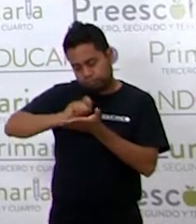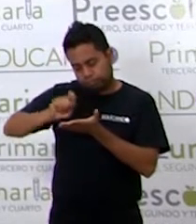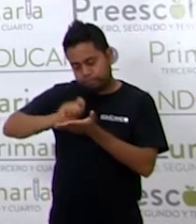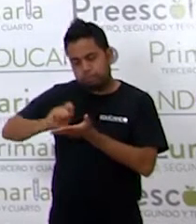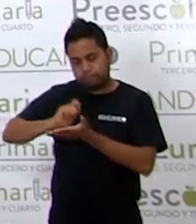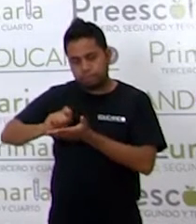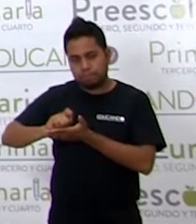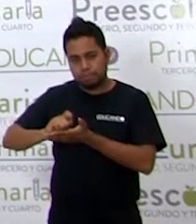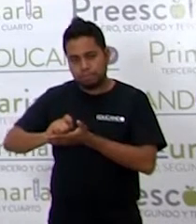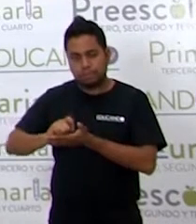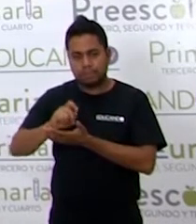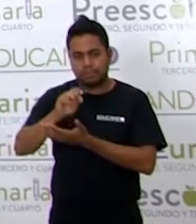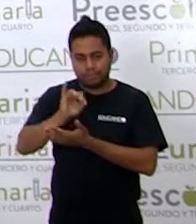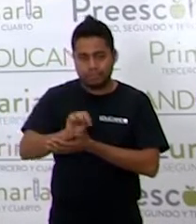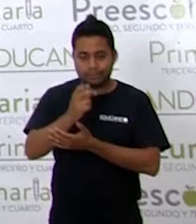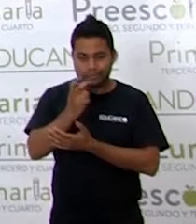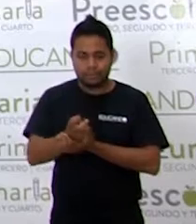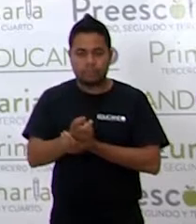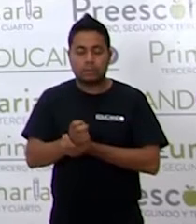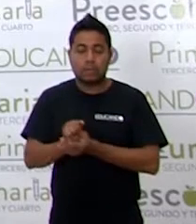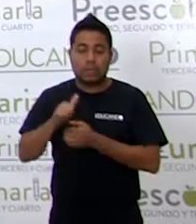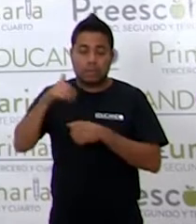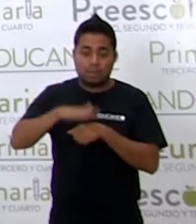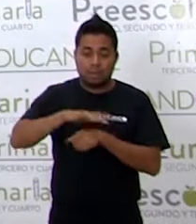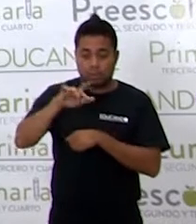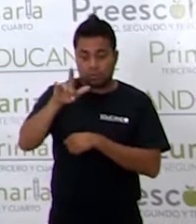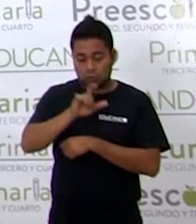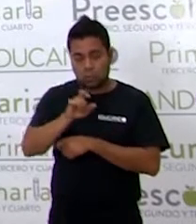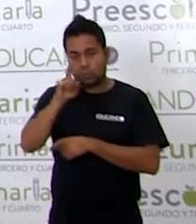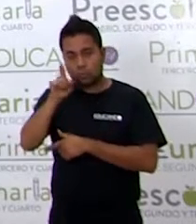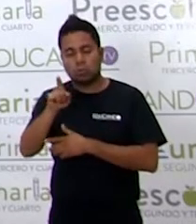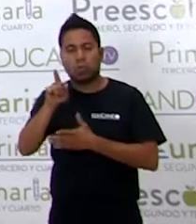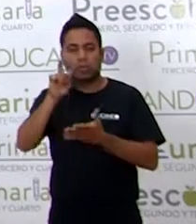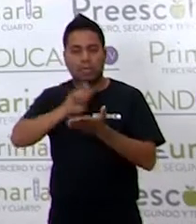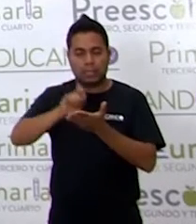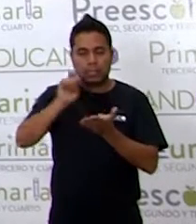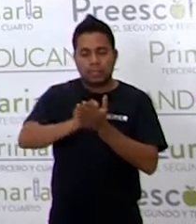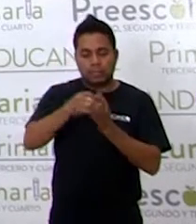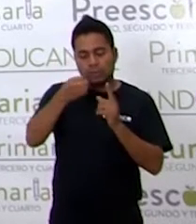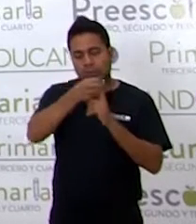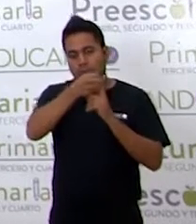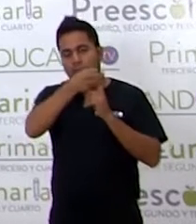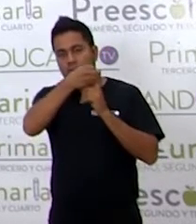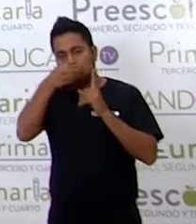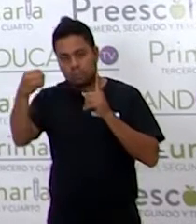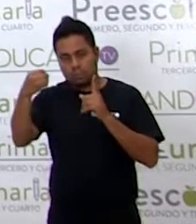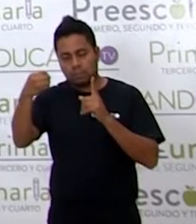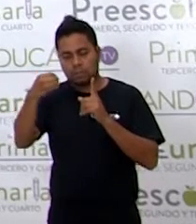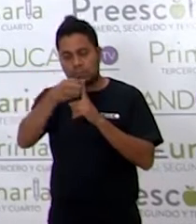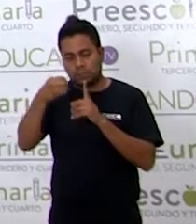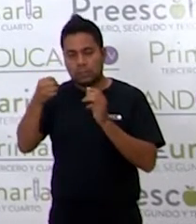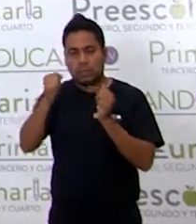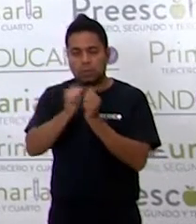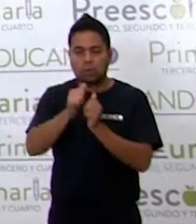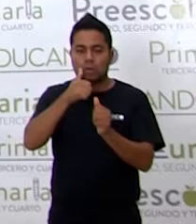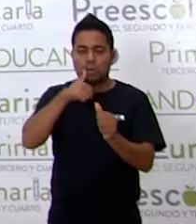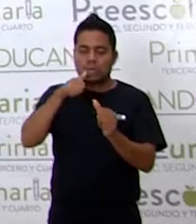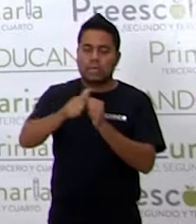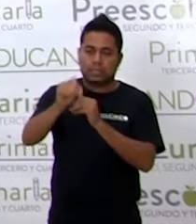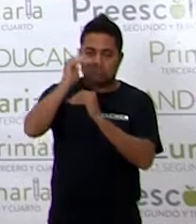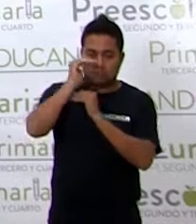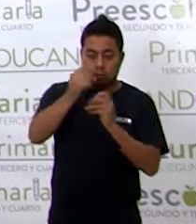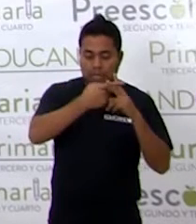Además Que Cuando Escribas Oraciones Con Mayúscula